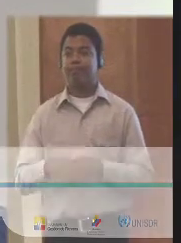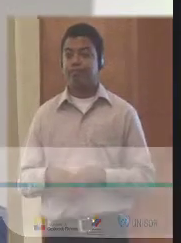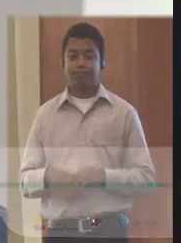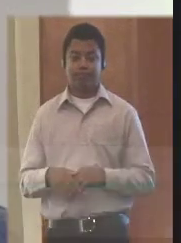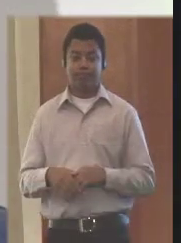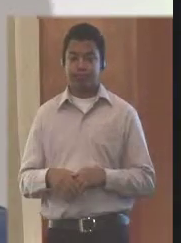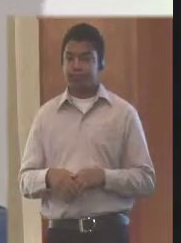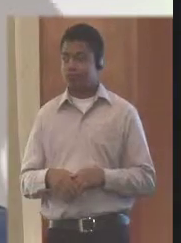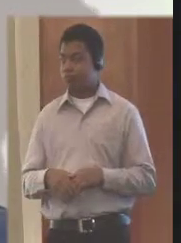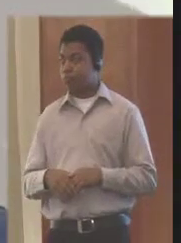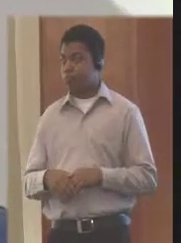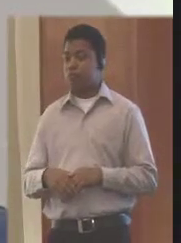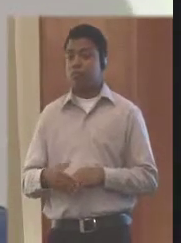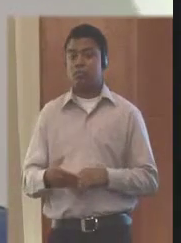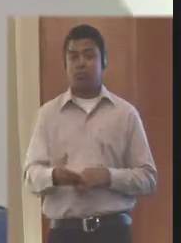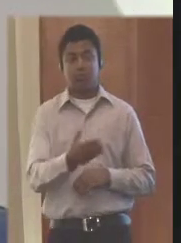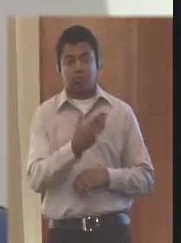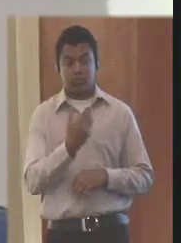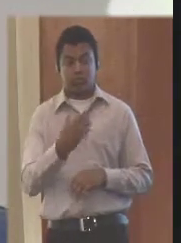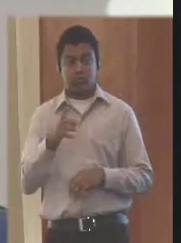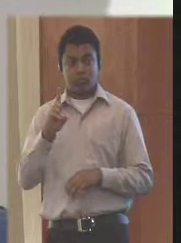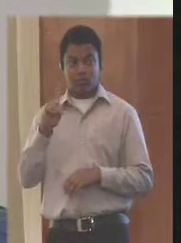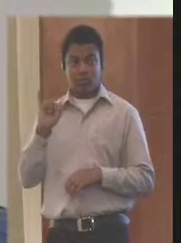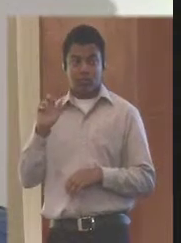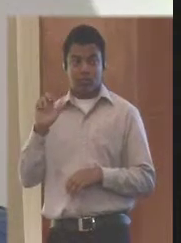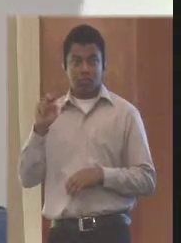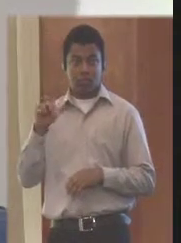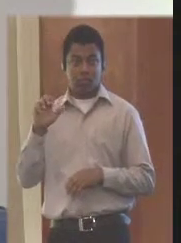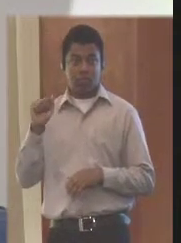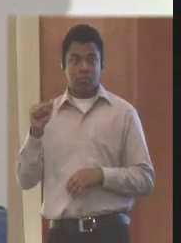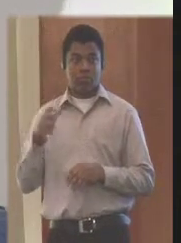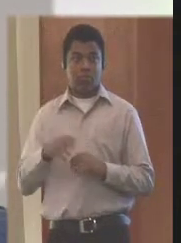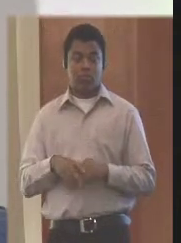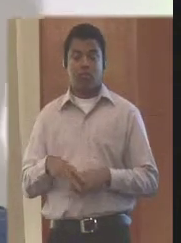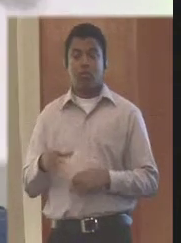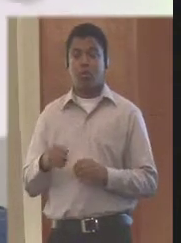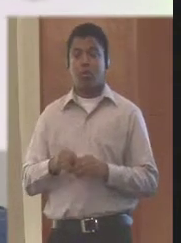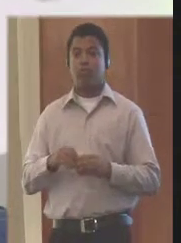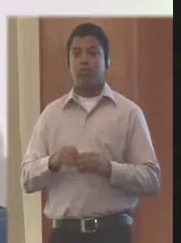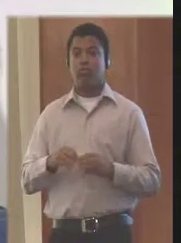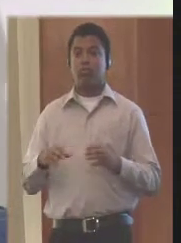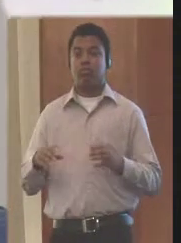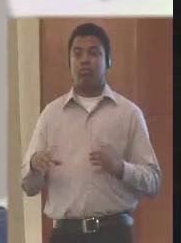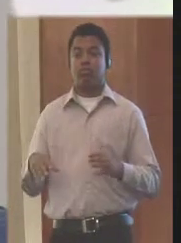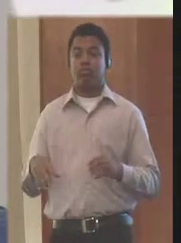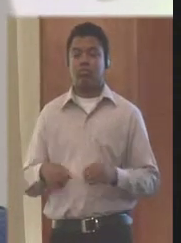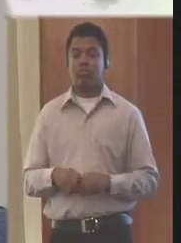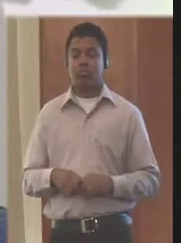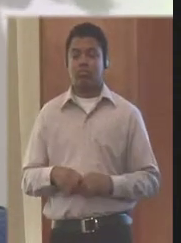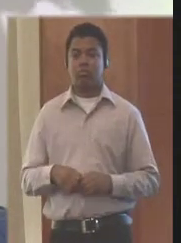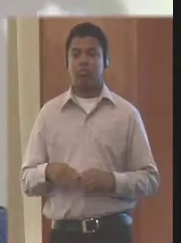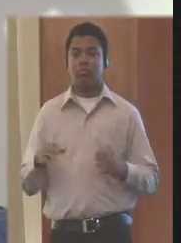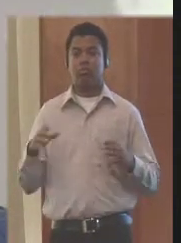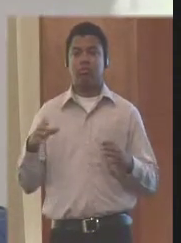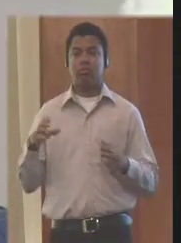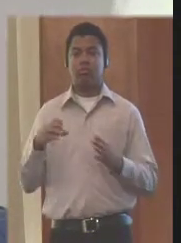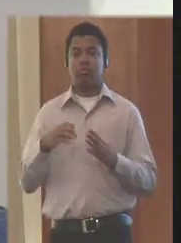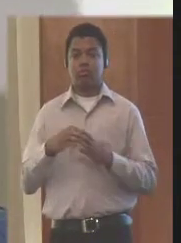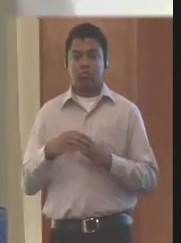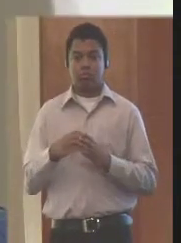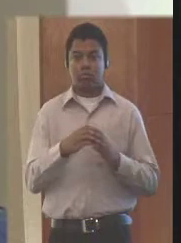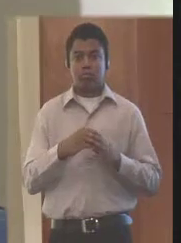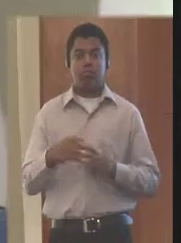panelistas Diana Marcela Gil, Consejo Colombiano de Seguridad, Marta